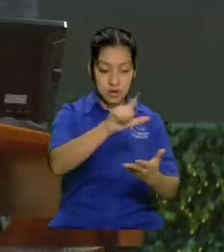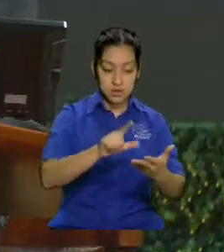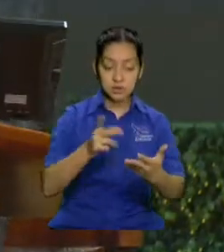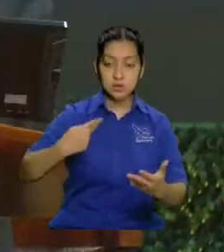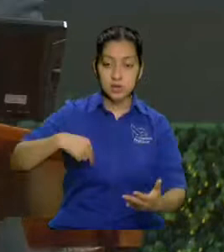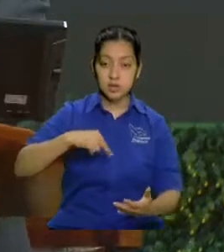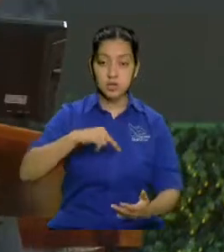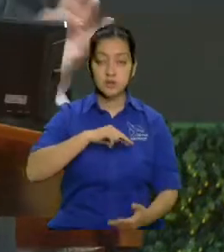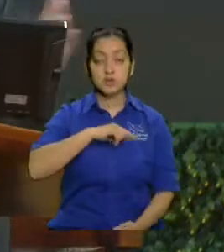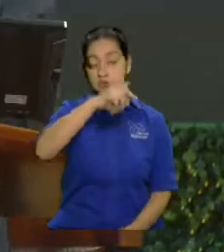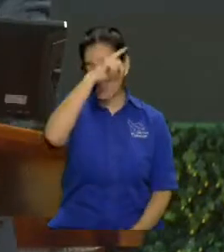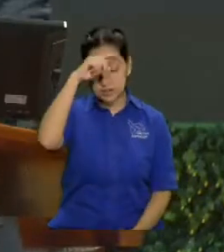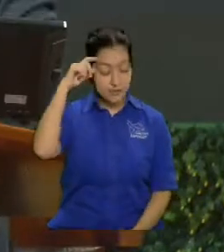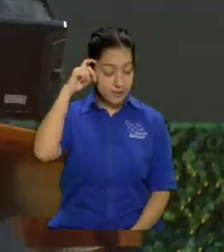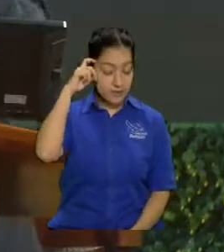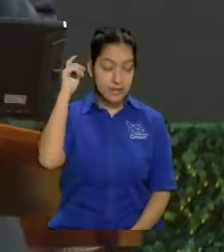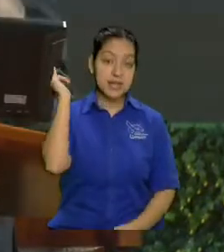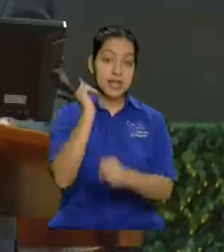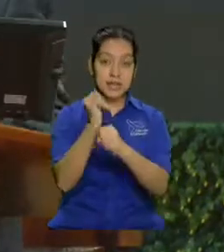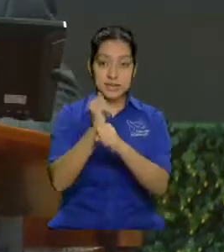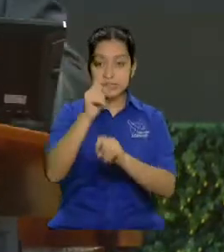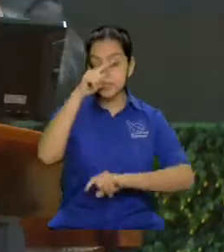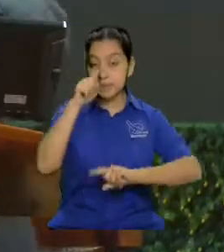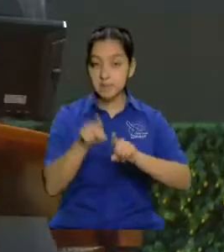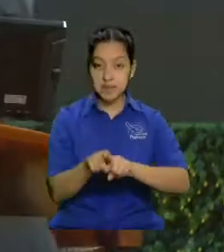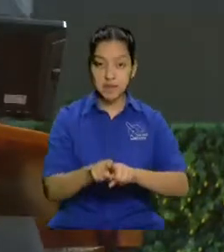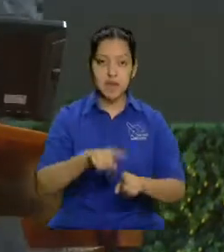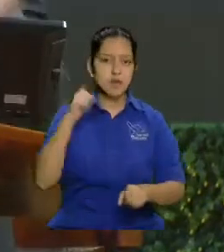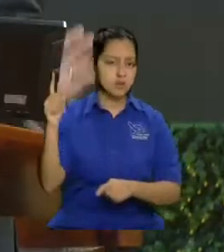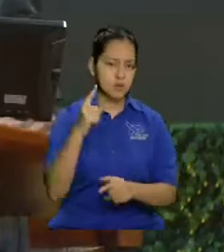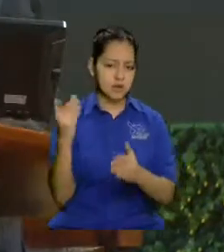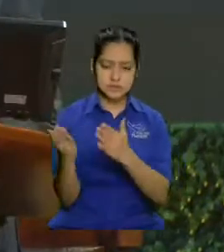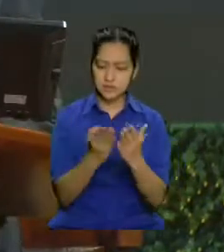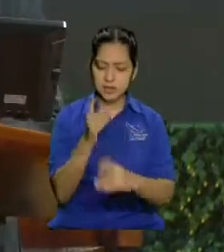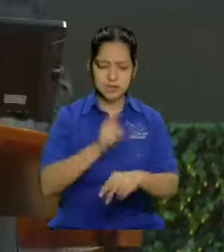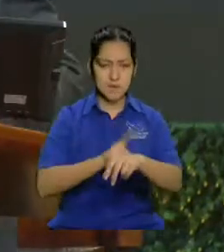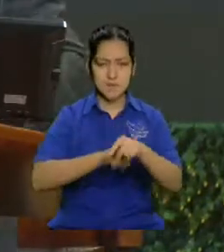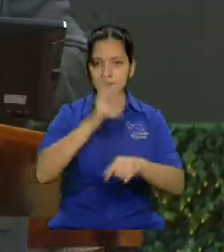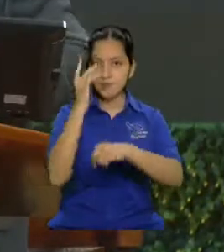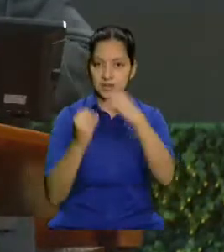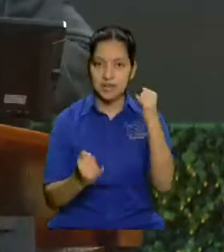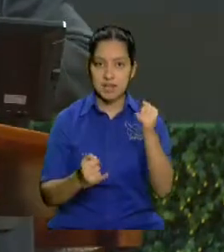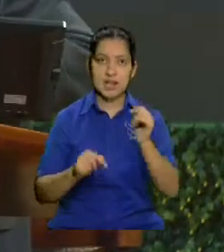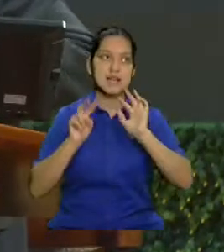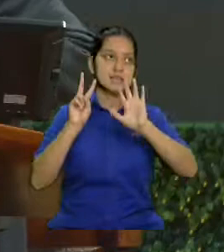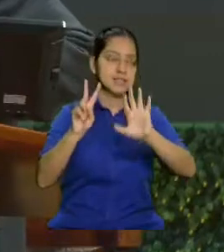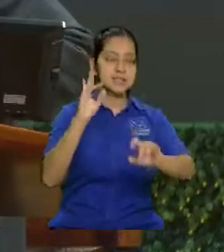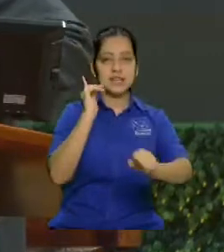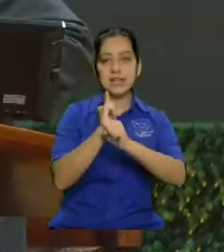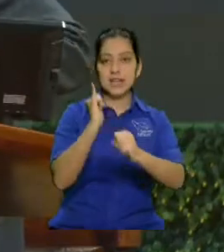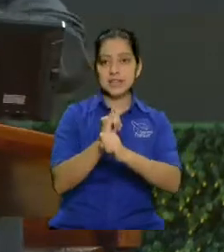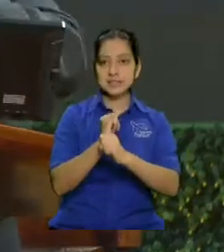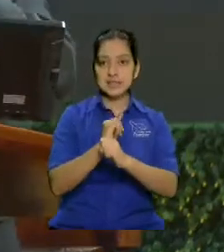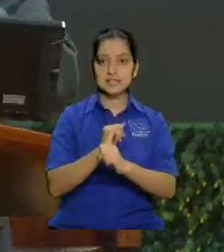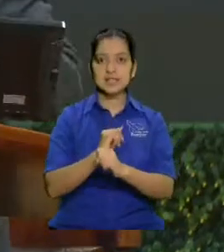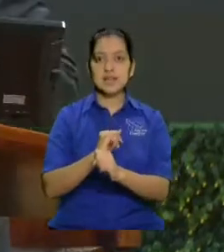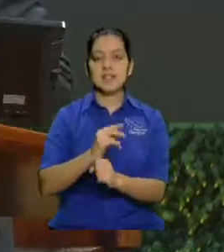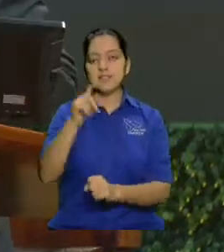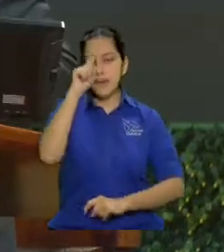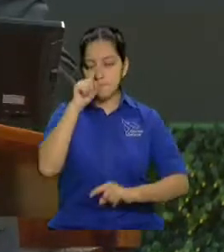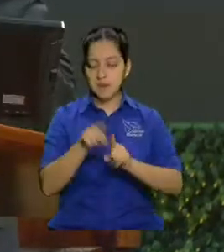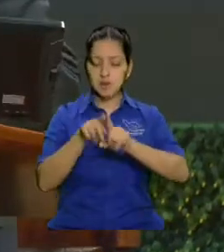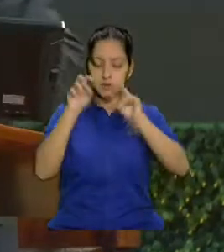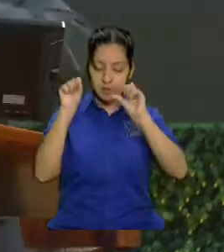iglesia. Todos los mensajes, todo de la escatología, las siete iglesias de Apocalipsis puede ser aplicada personalmente, lo podemos